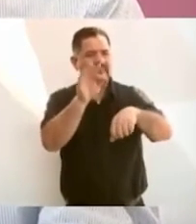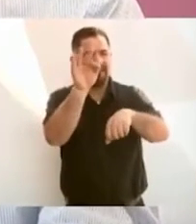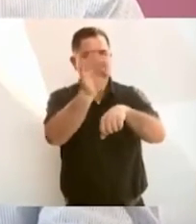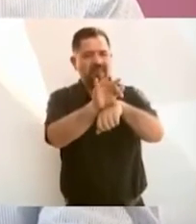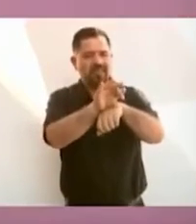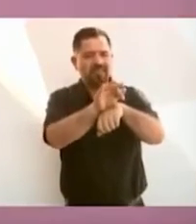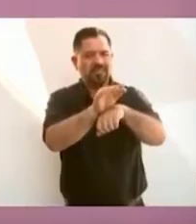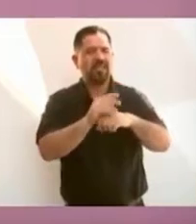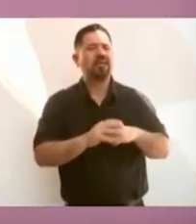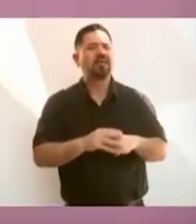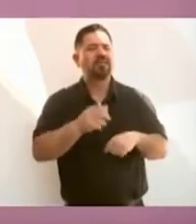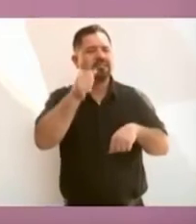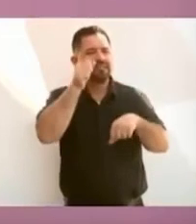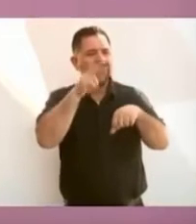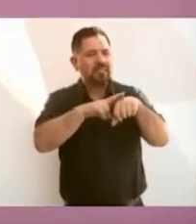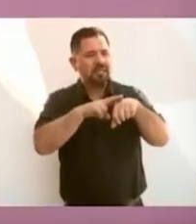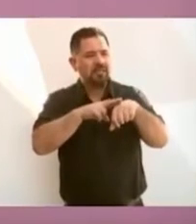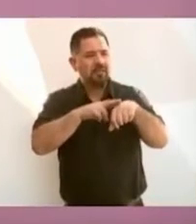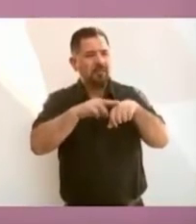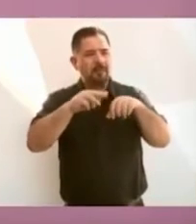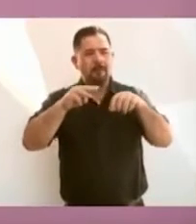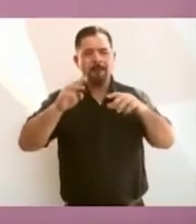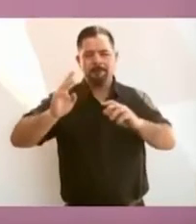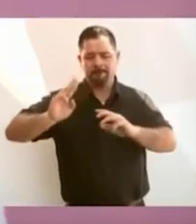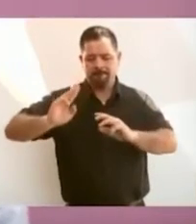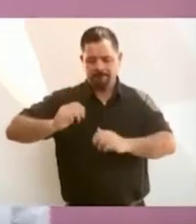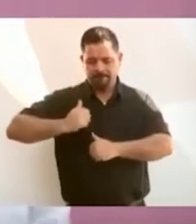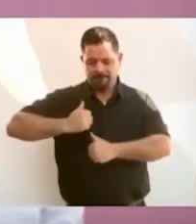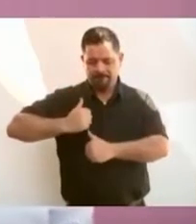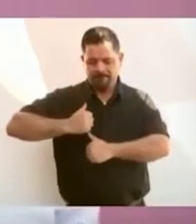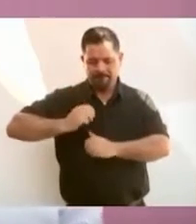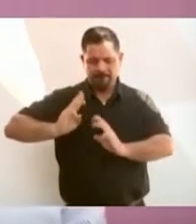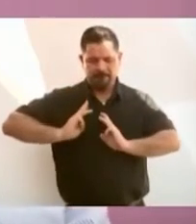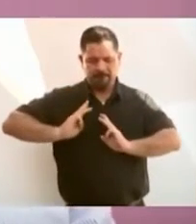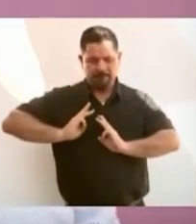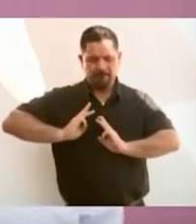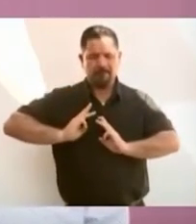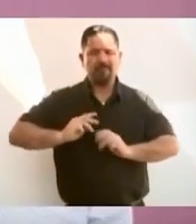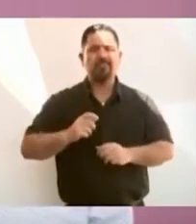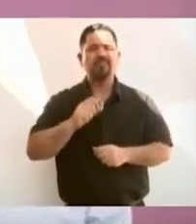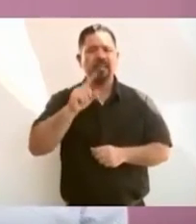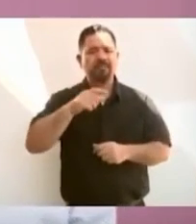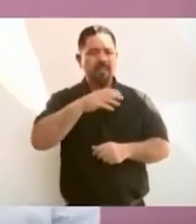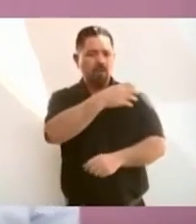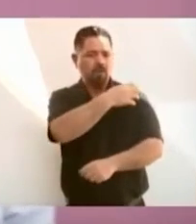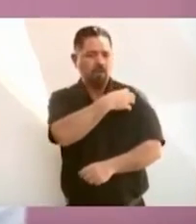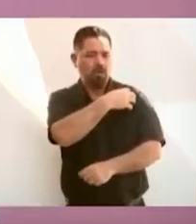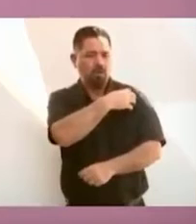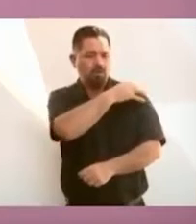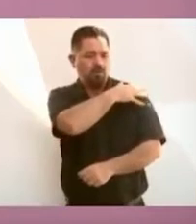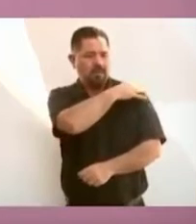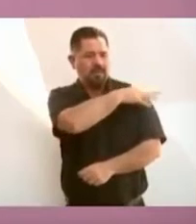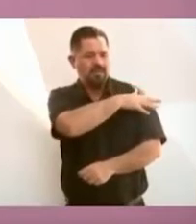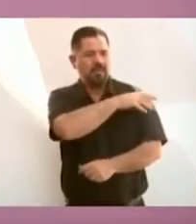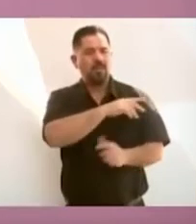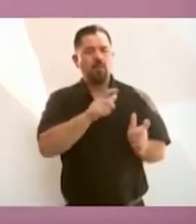el secretario de Marina, el comandante de la Guardia Nacional, el secretario de Seguridad Pública,